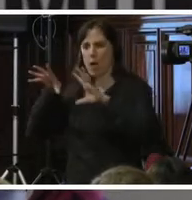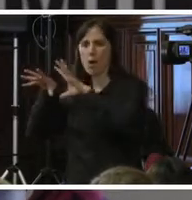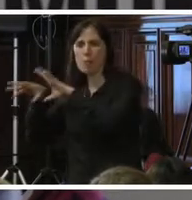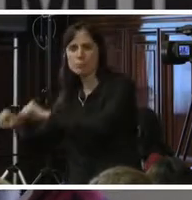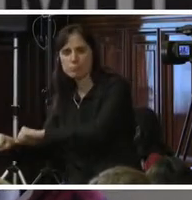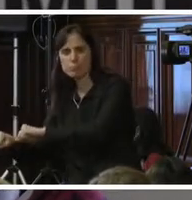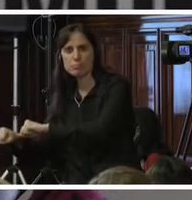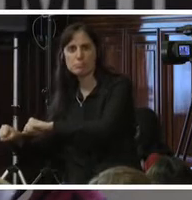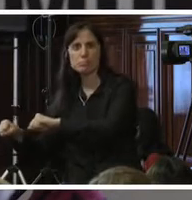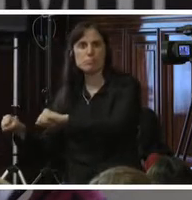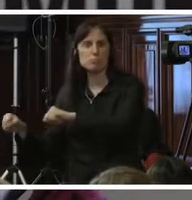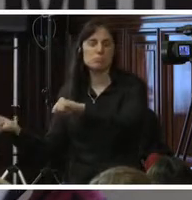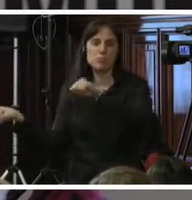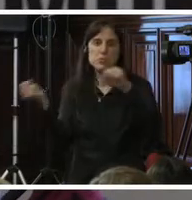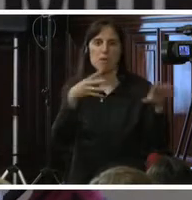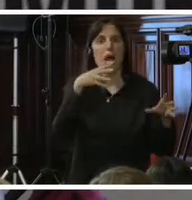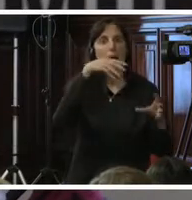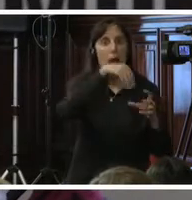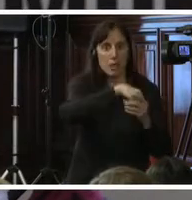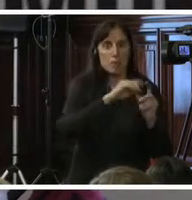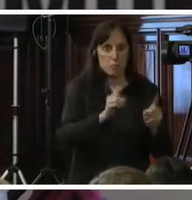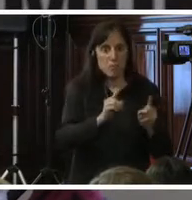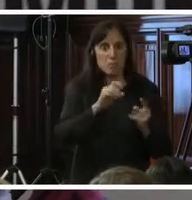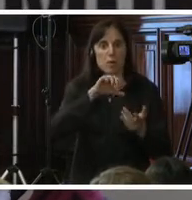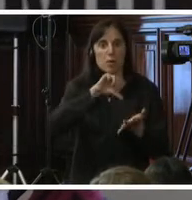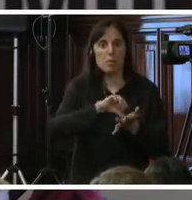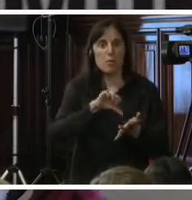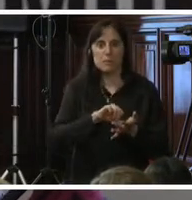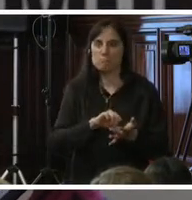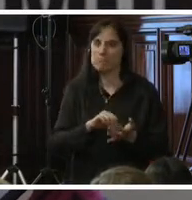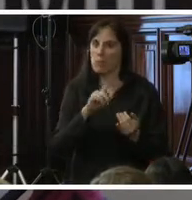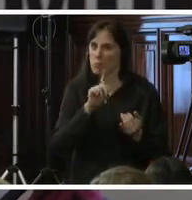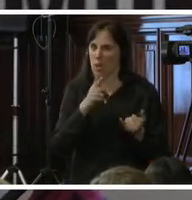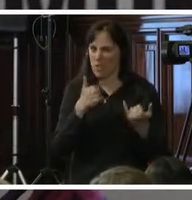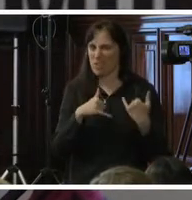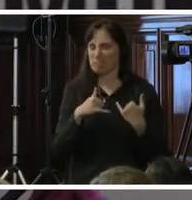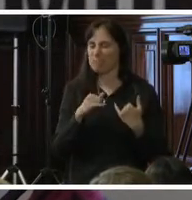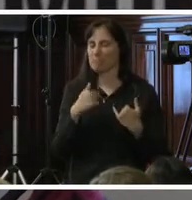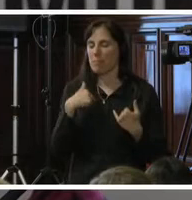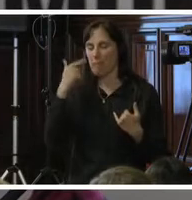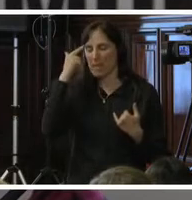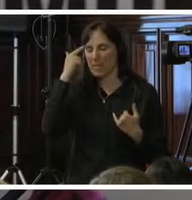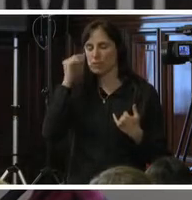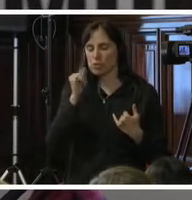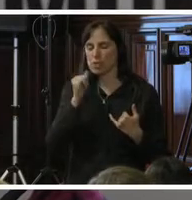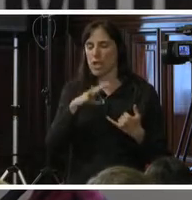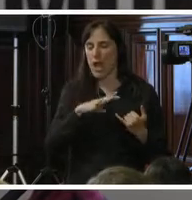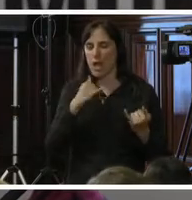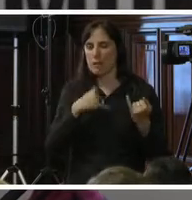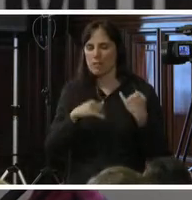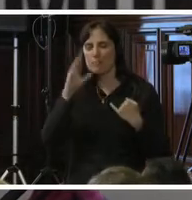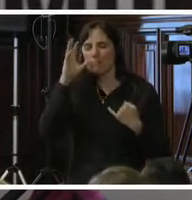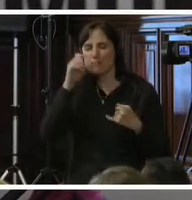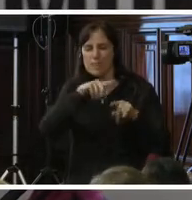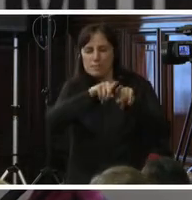existen, pero los datos en sí existen. Y de hecho, no sé si ustedes recordarán que hace algunos años,